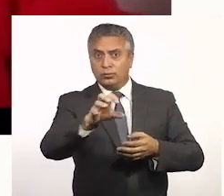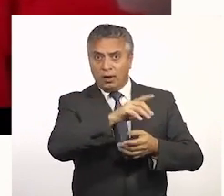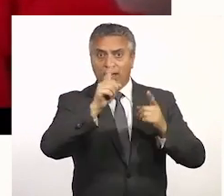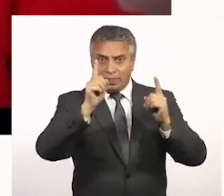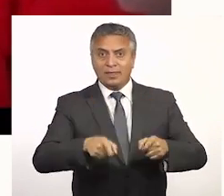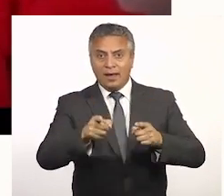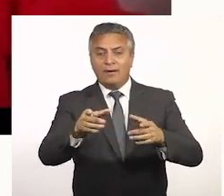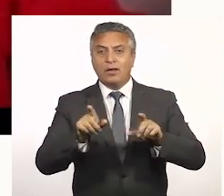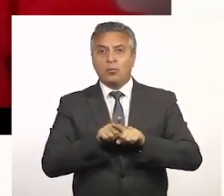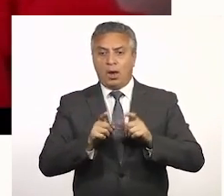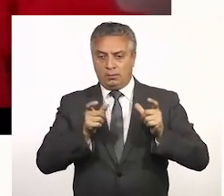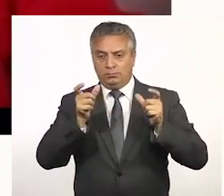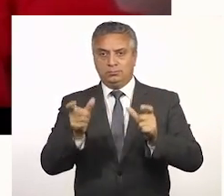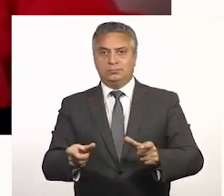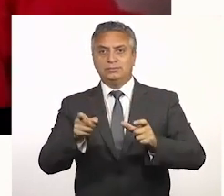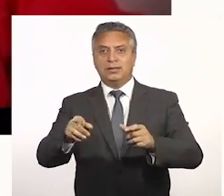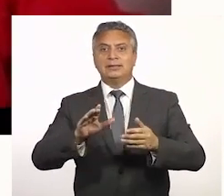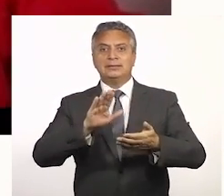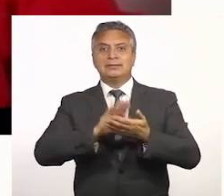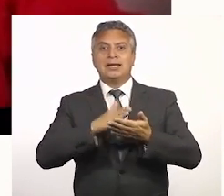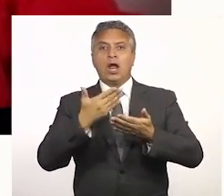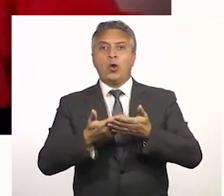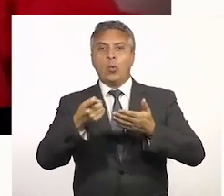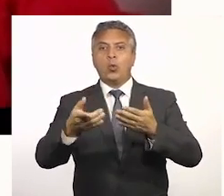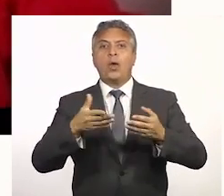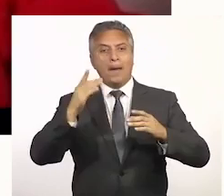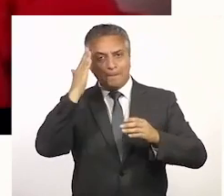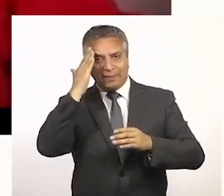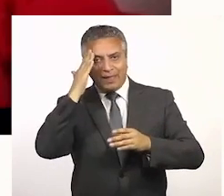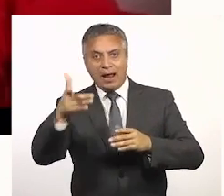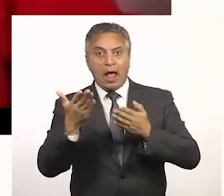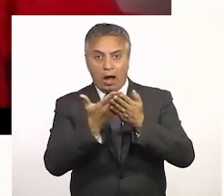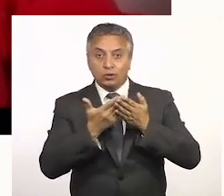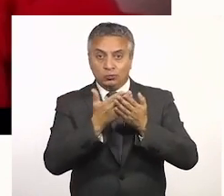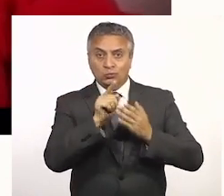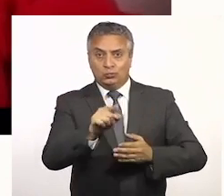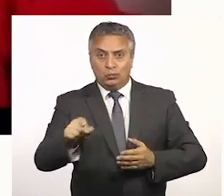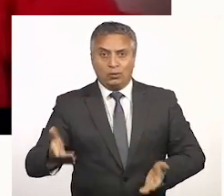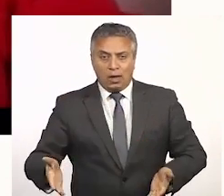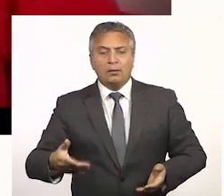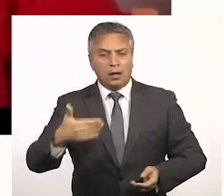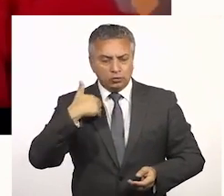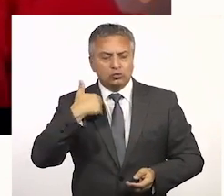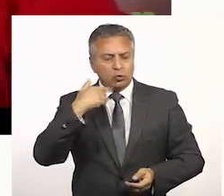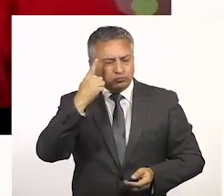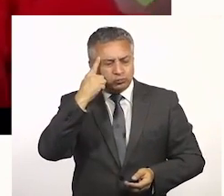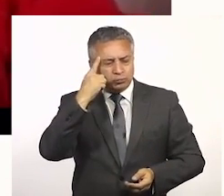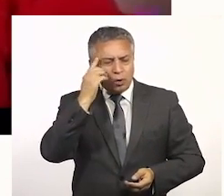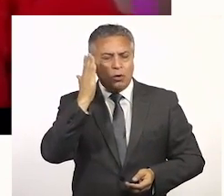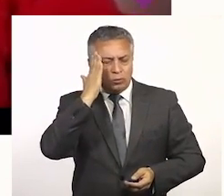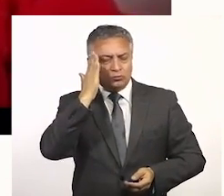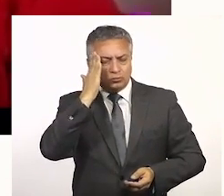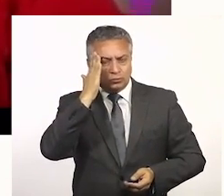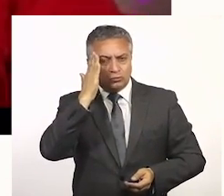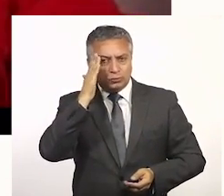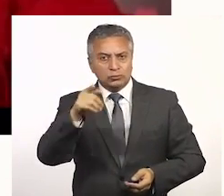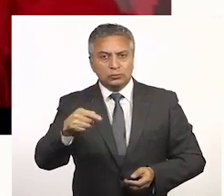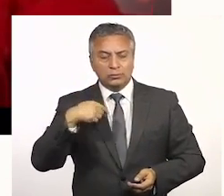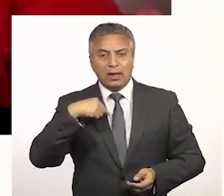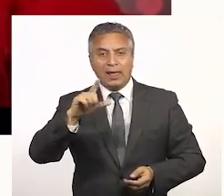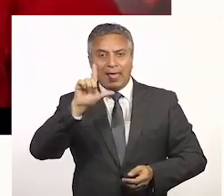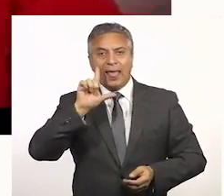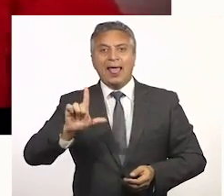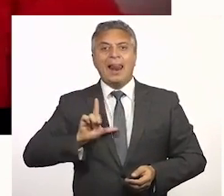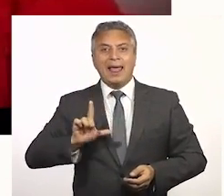establecimientos eran quienes entregaban esta salud mental a sus estudiantes. Porque yo recuerdo muy bien que